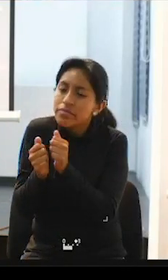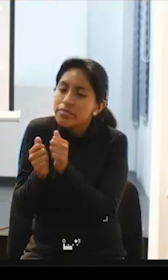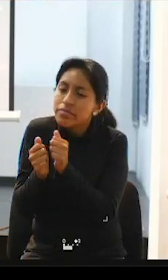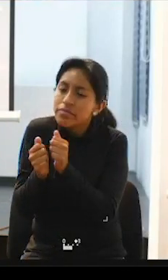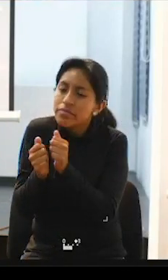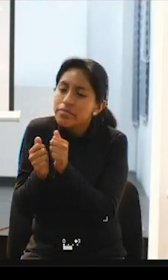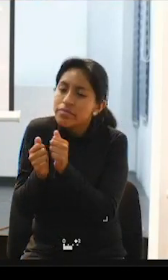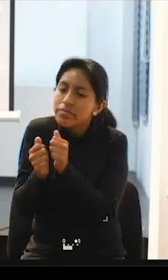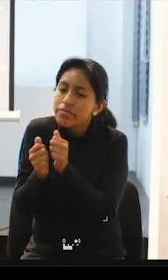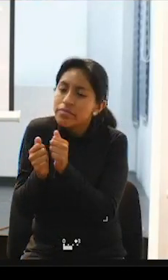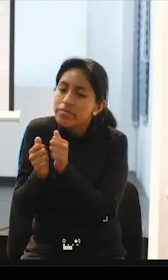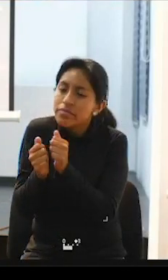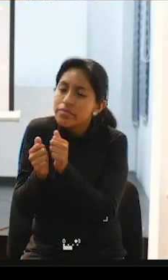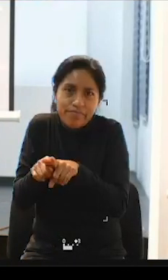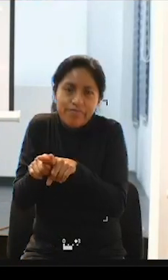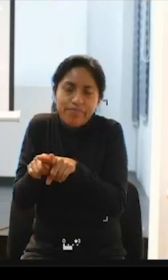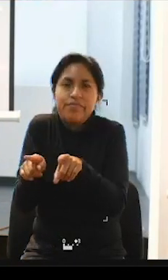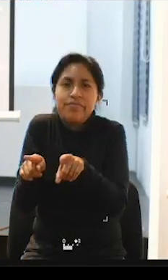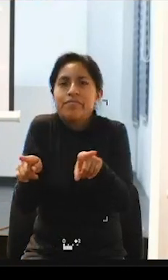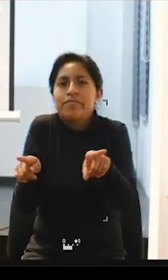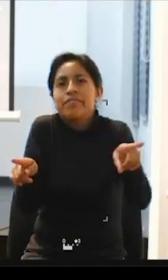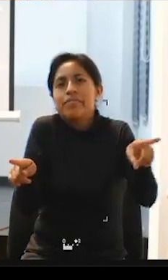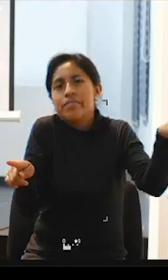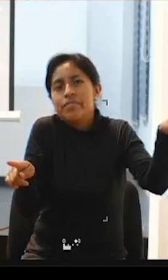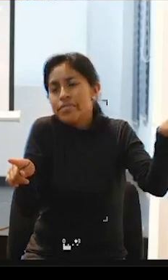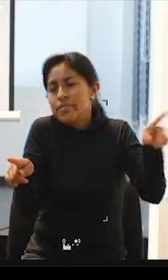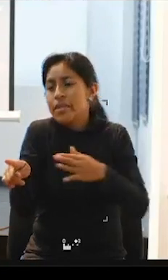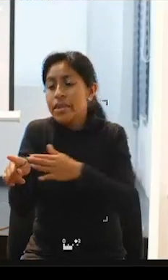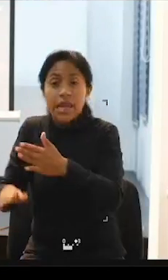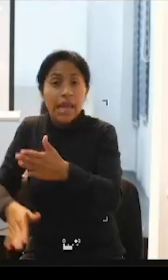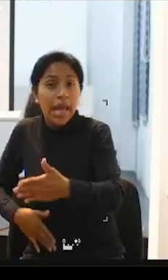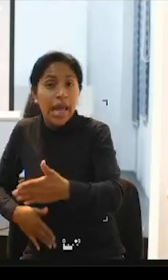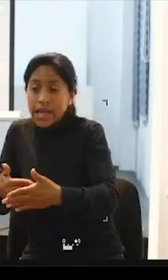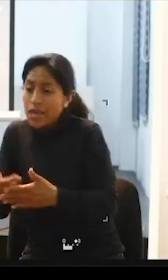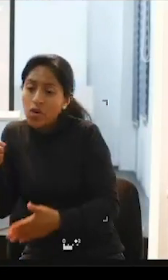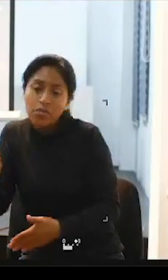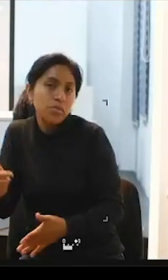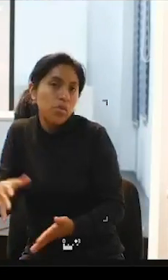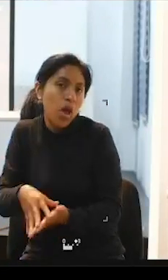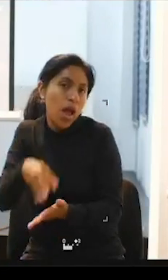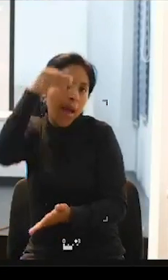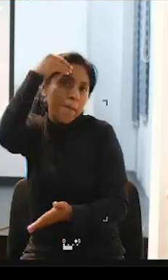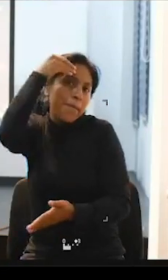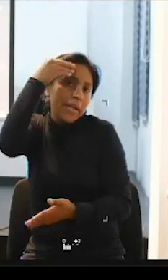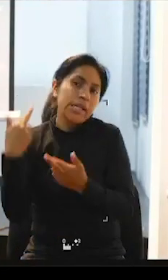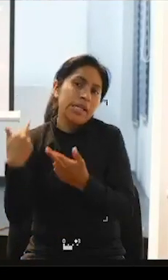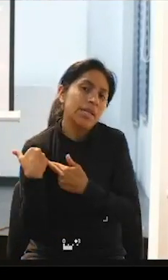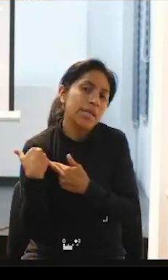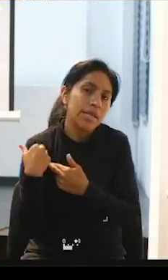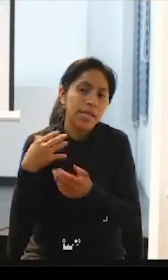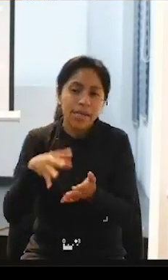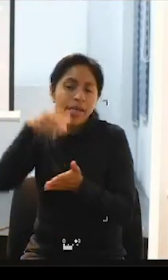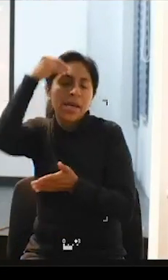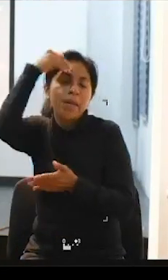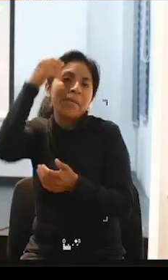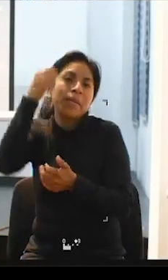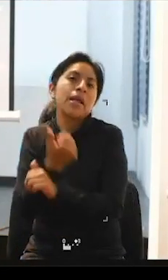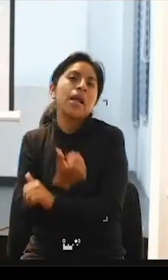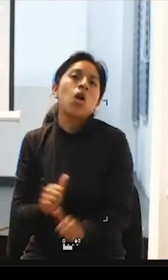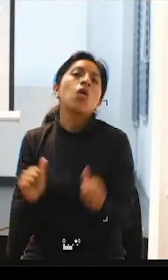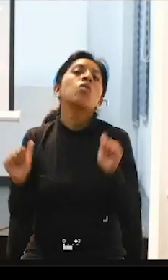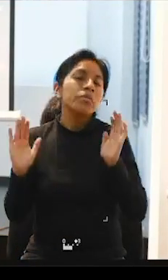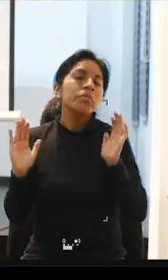tendrá que ejercer su autonomía y su responsabilidad en la medida de sus posibilidades